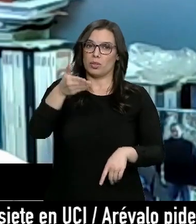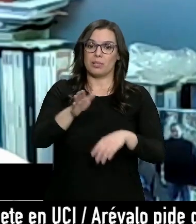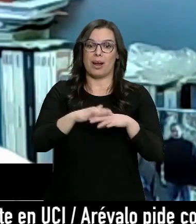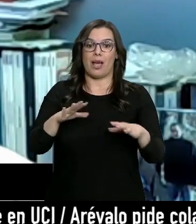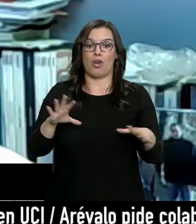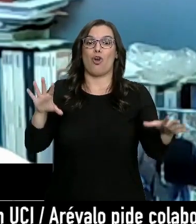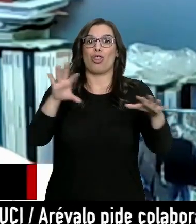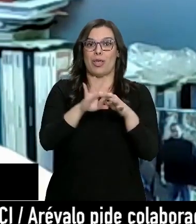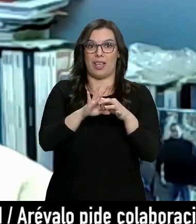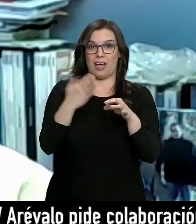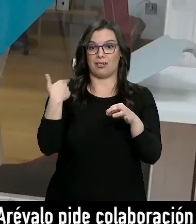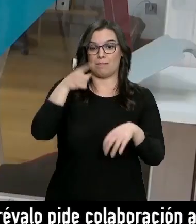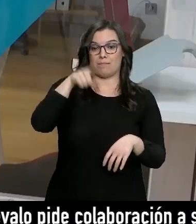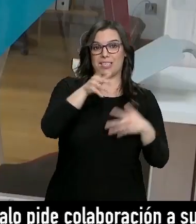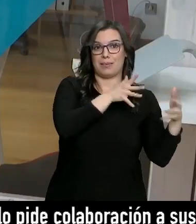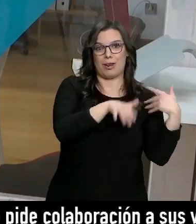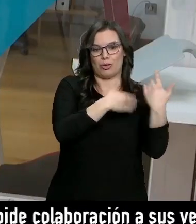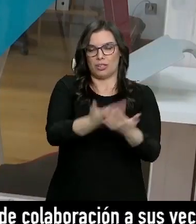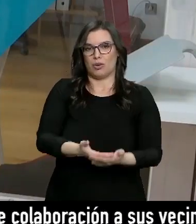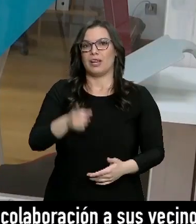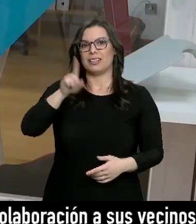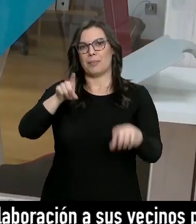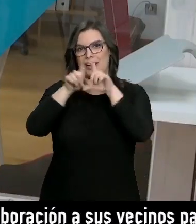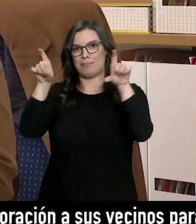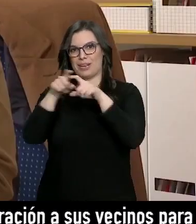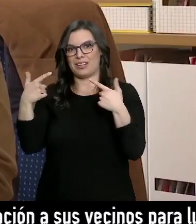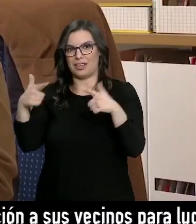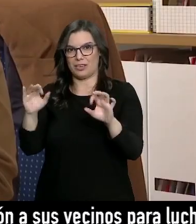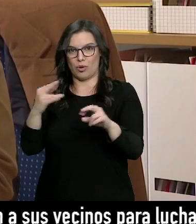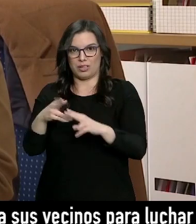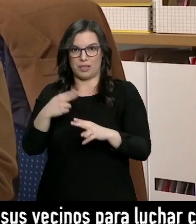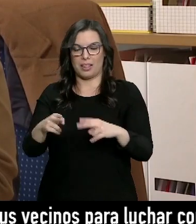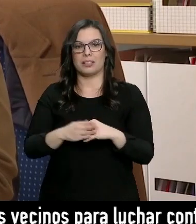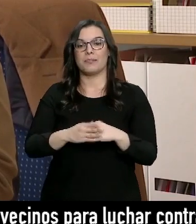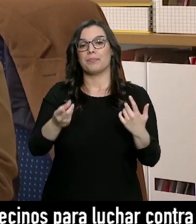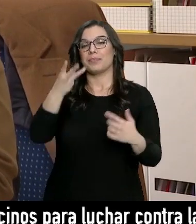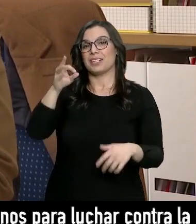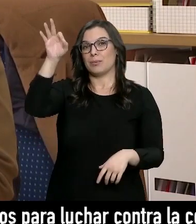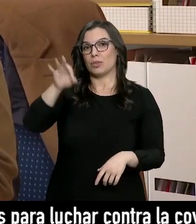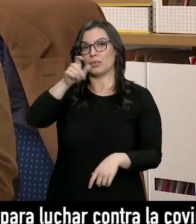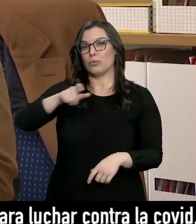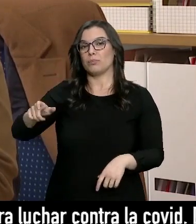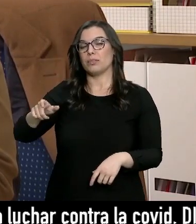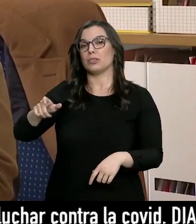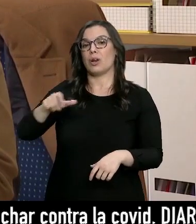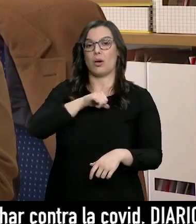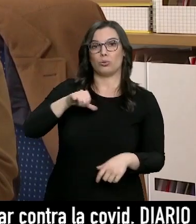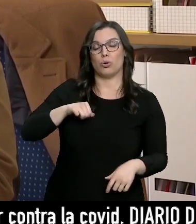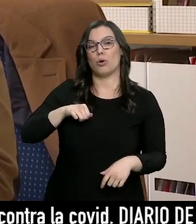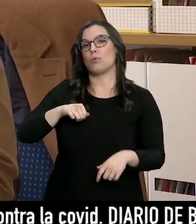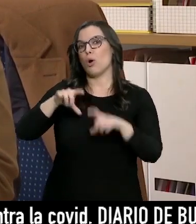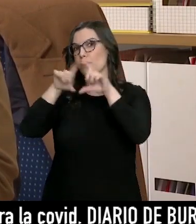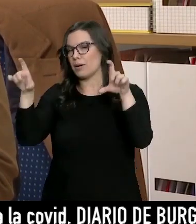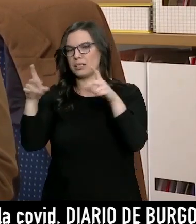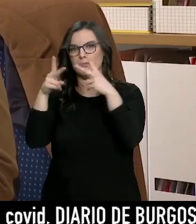conciliación desde el mes de marzo. Y a las empresas del sector. Más de un 30% de las empresas y autónomos que estaban en Castilla y